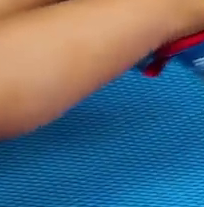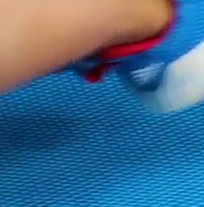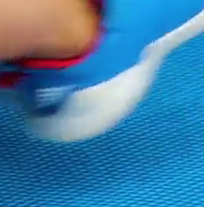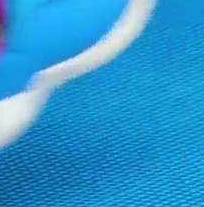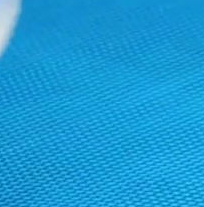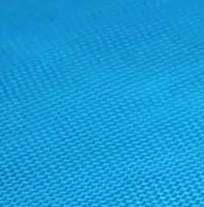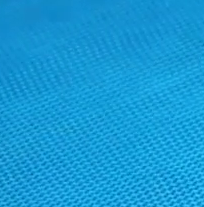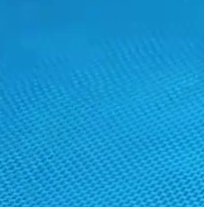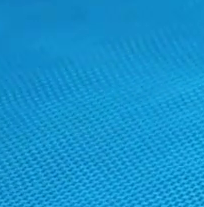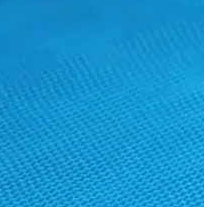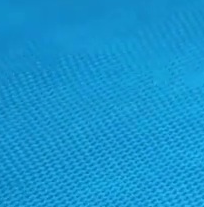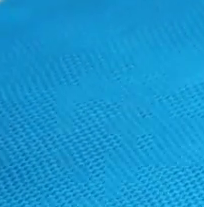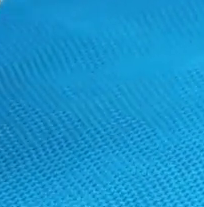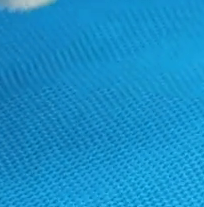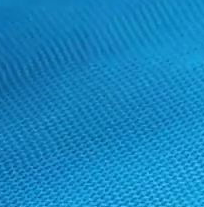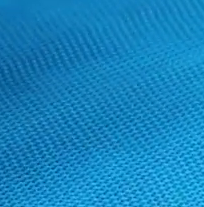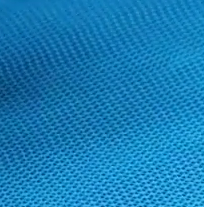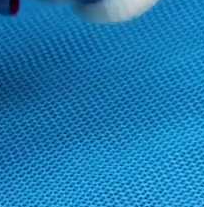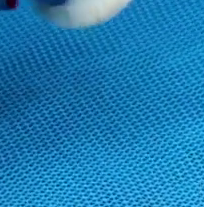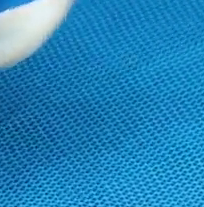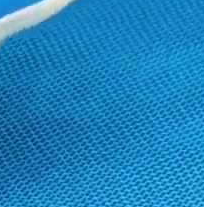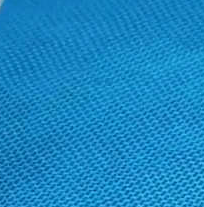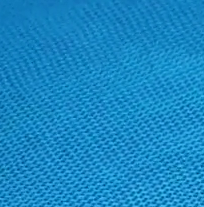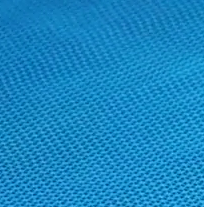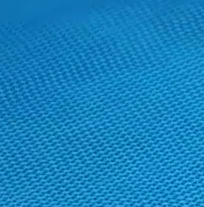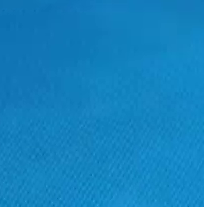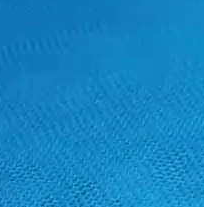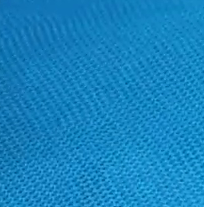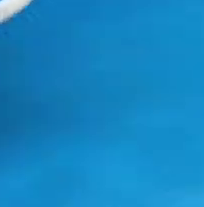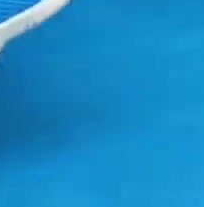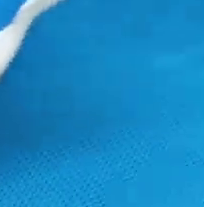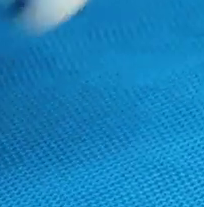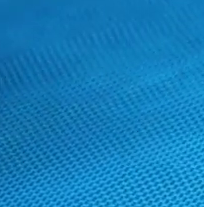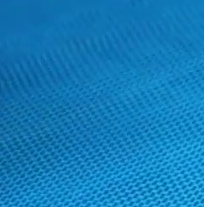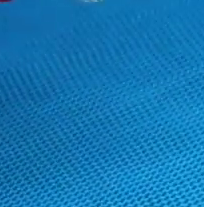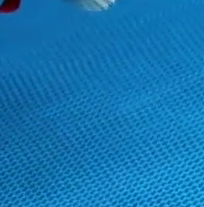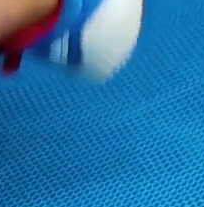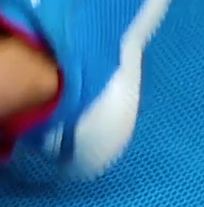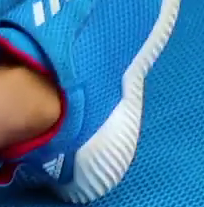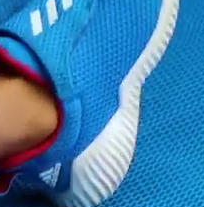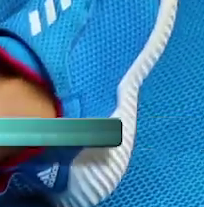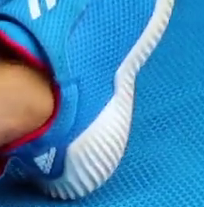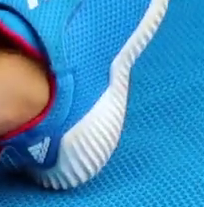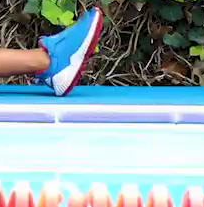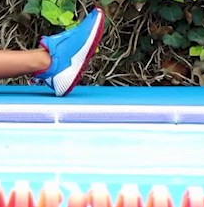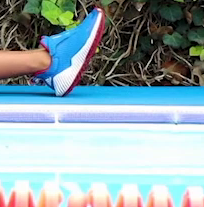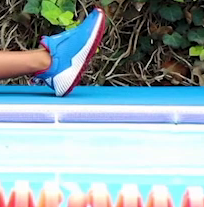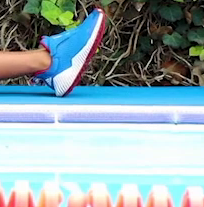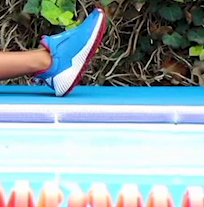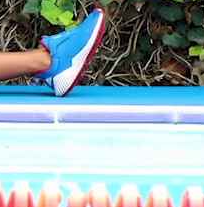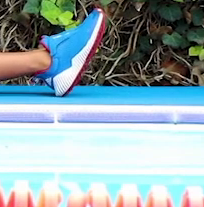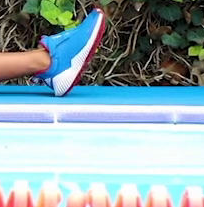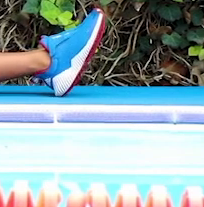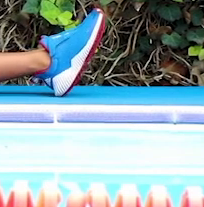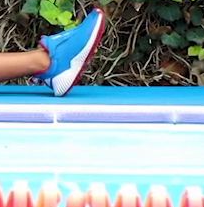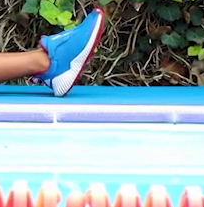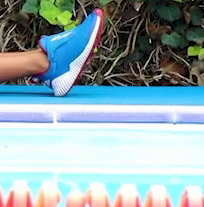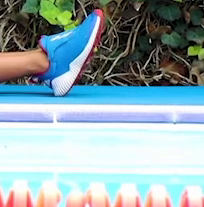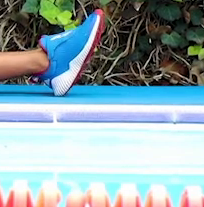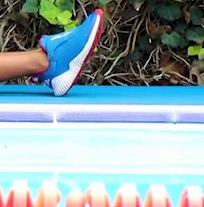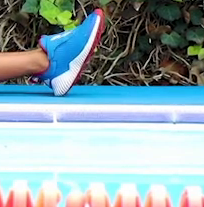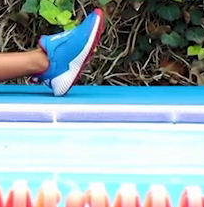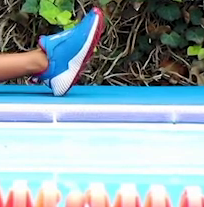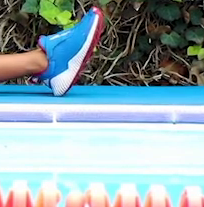Estiramos, flexionamos, dos, una más. Respira y descansamos. Respira